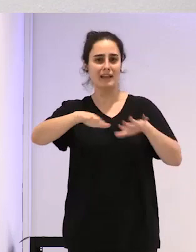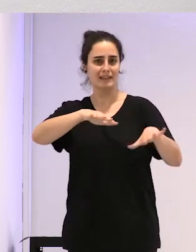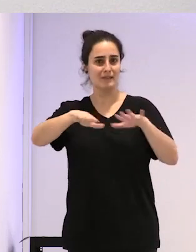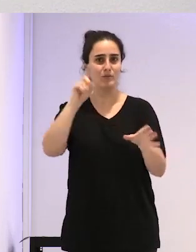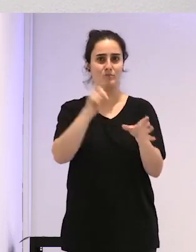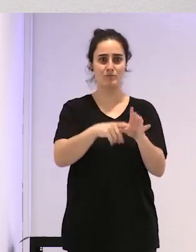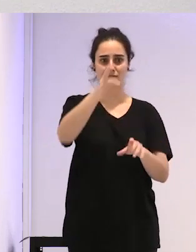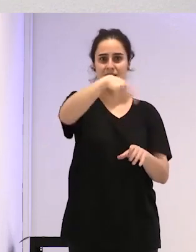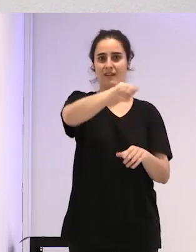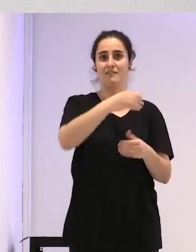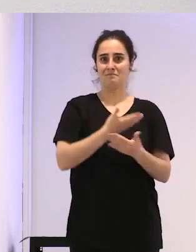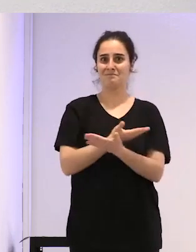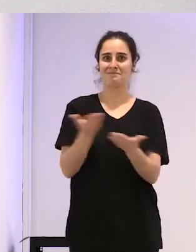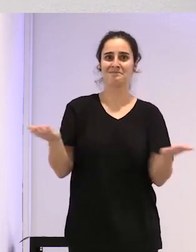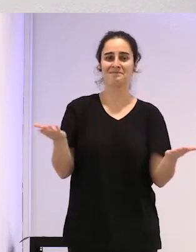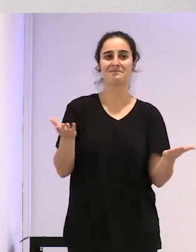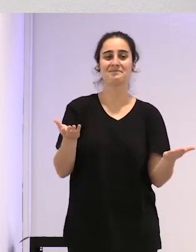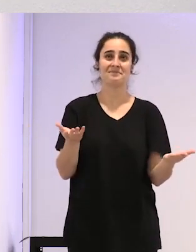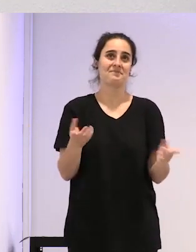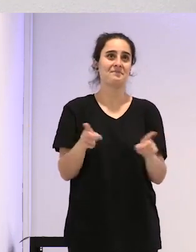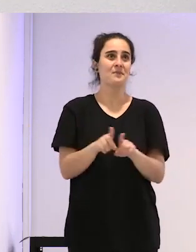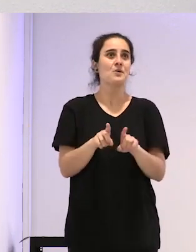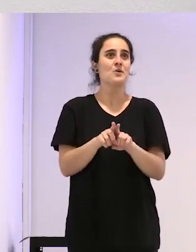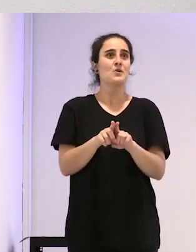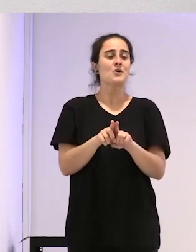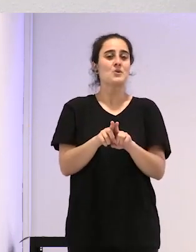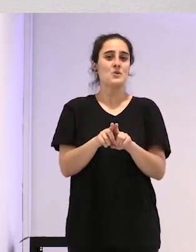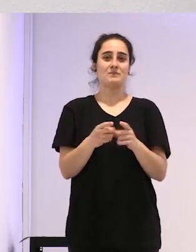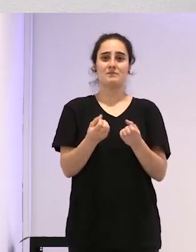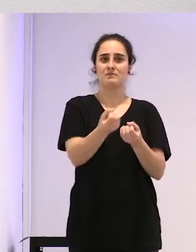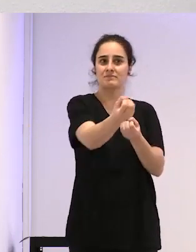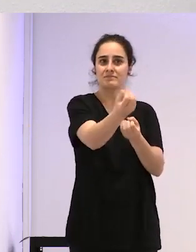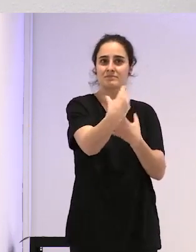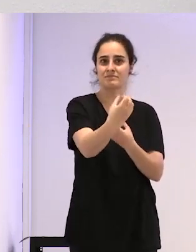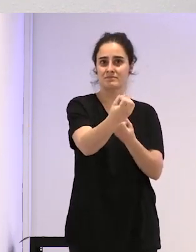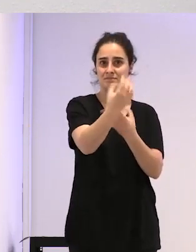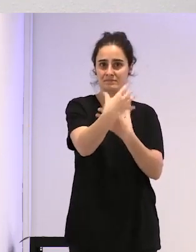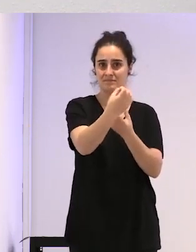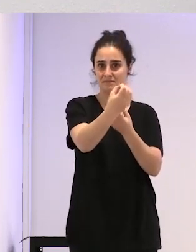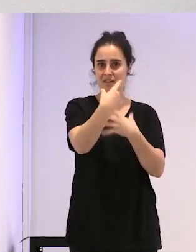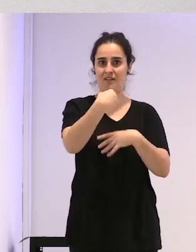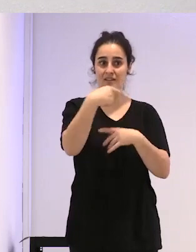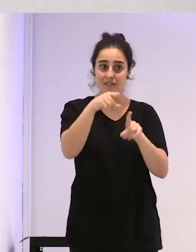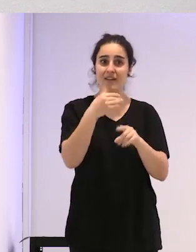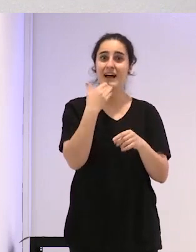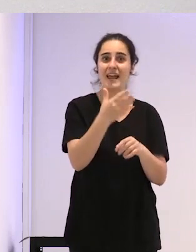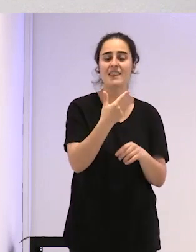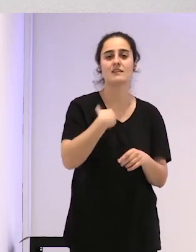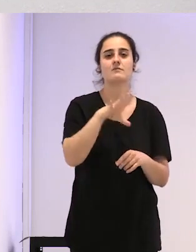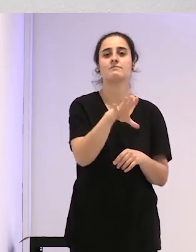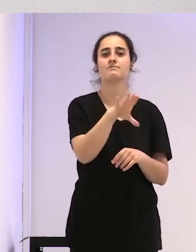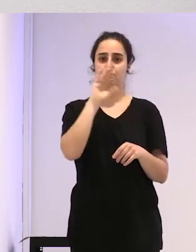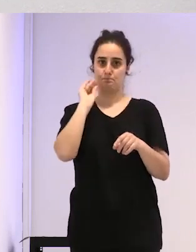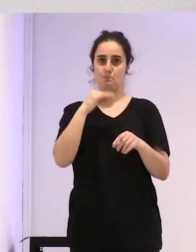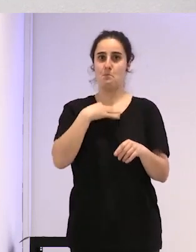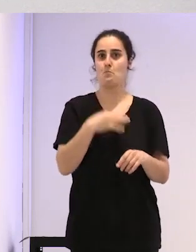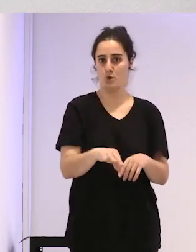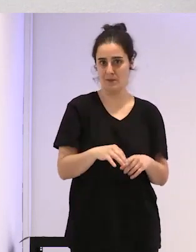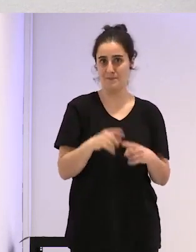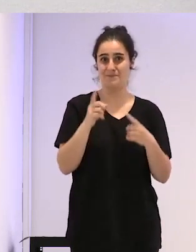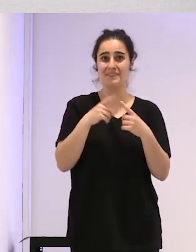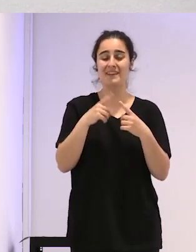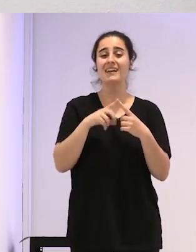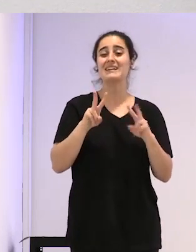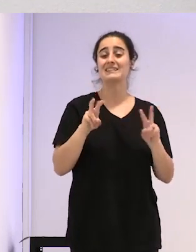generosidad nos explicó, bueno, me hicieron relatos que me ayudaron a entender, en primer lugar, la